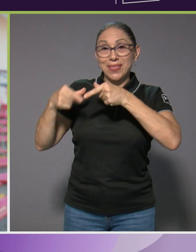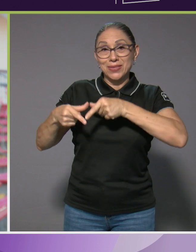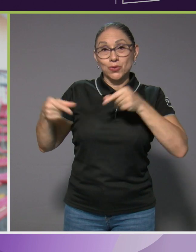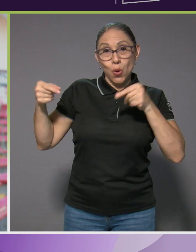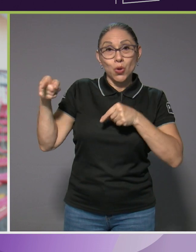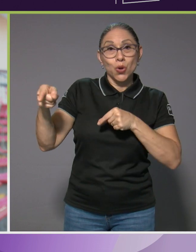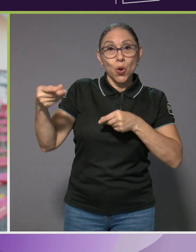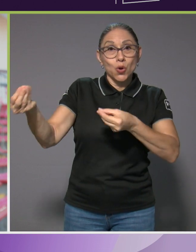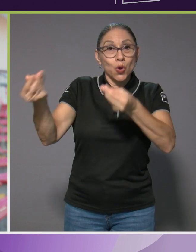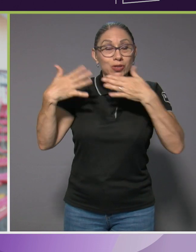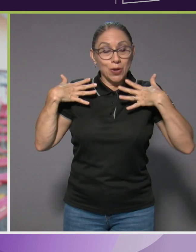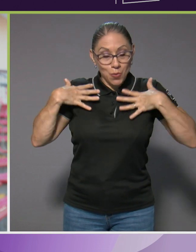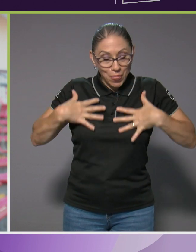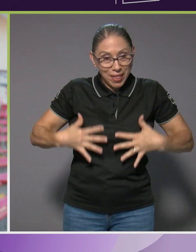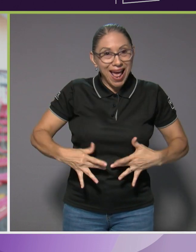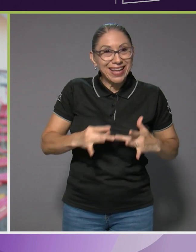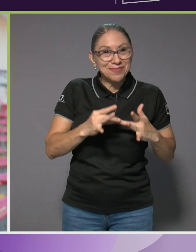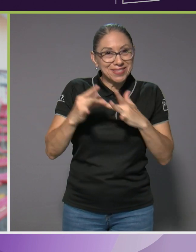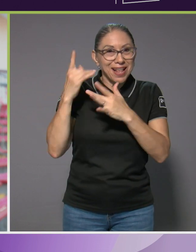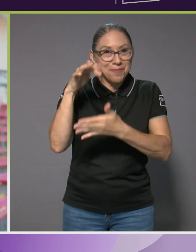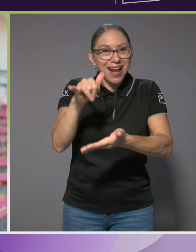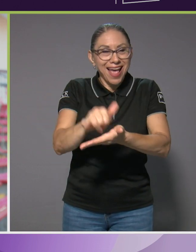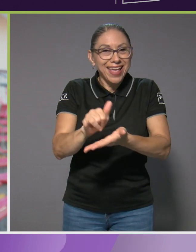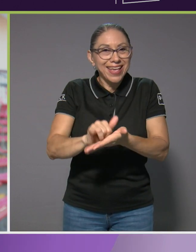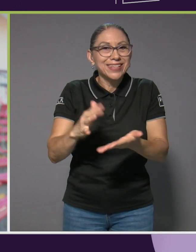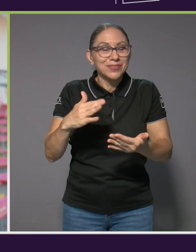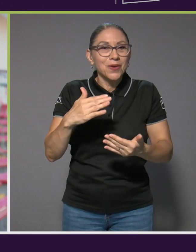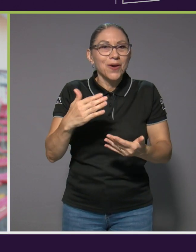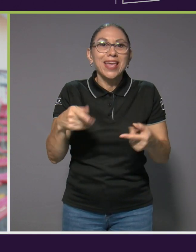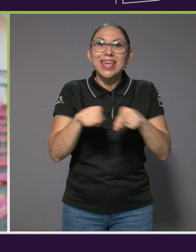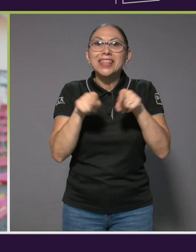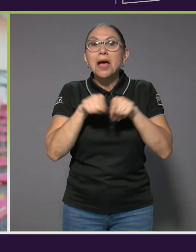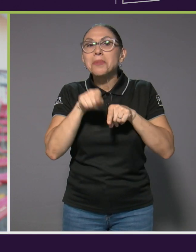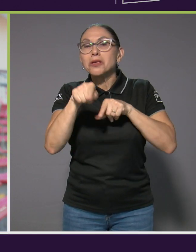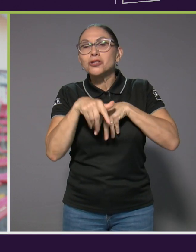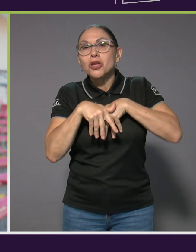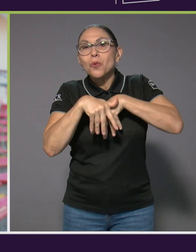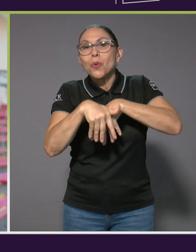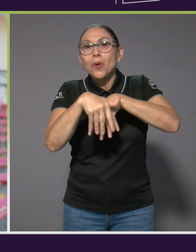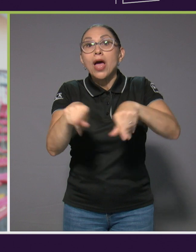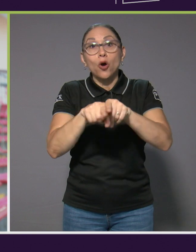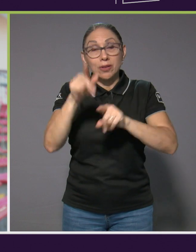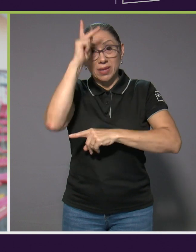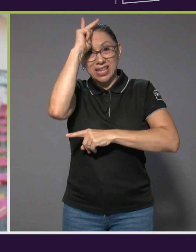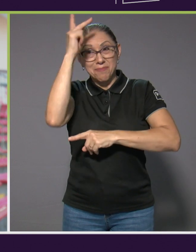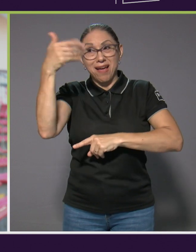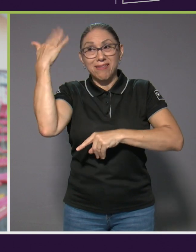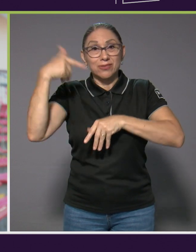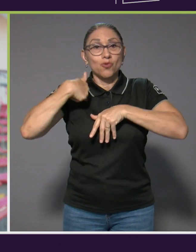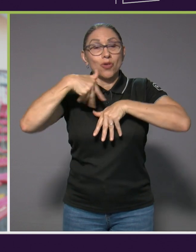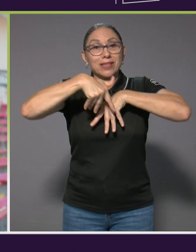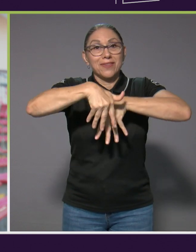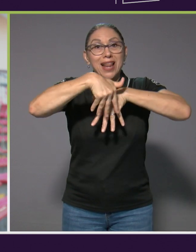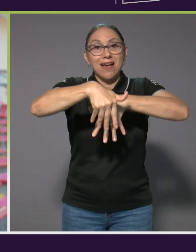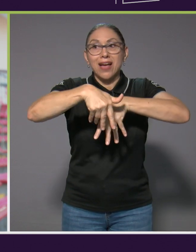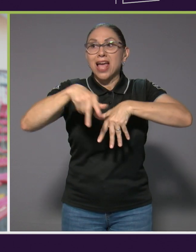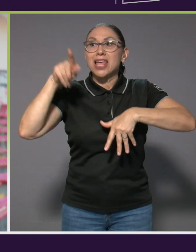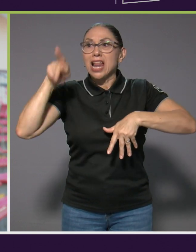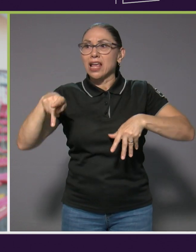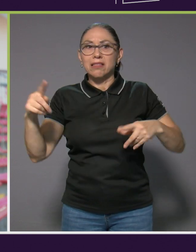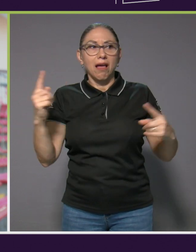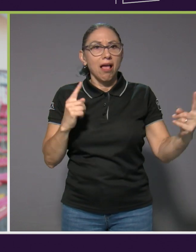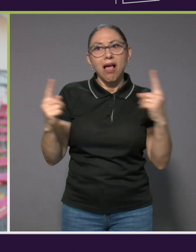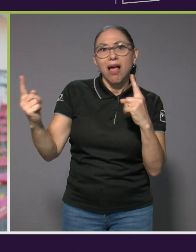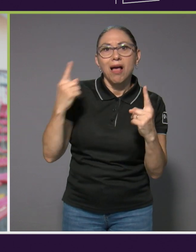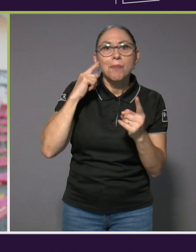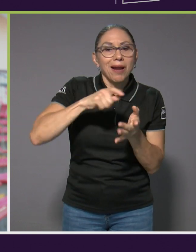hasta un traje especial para eso y todo, y luego estar ahí desfilando o en Lima, que uno desfilaba y la gente se acercaba a pedir autógrafos